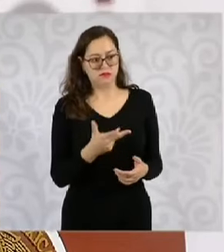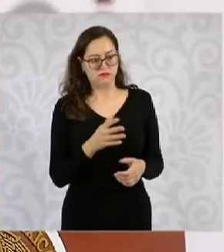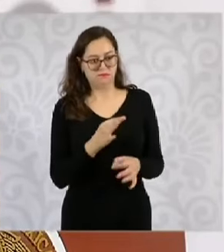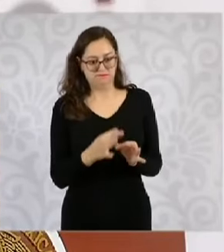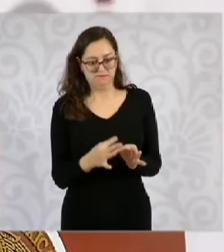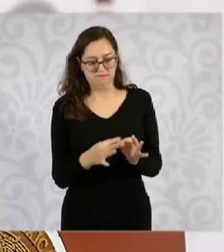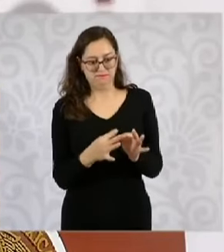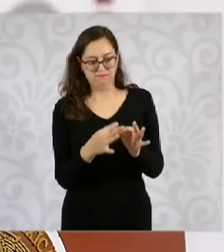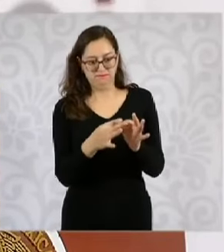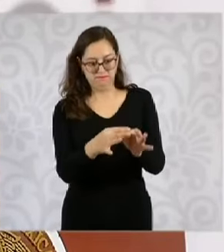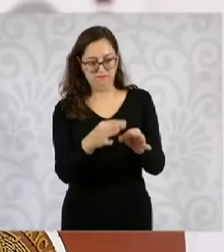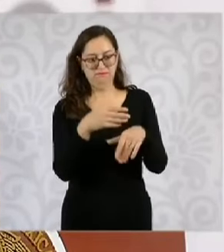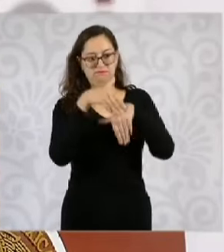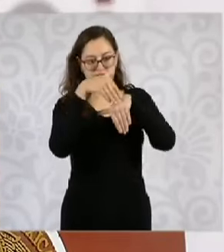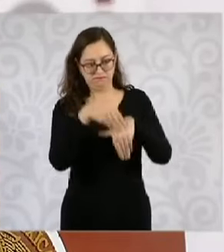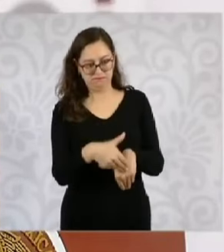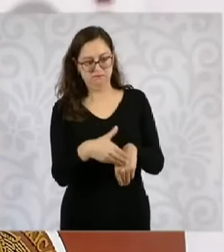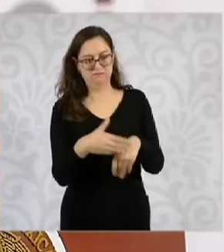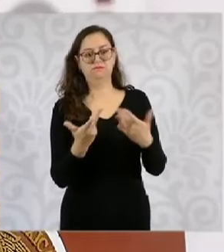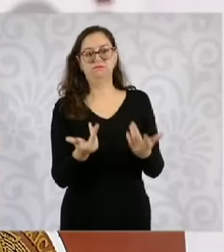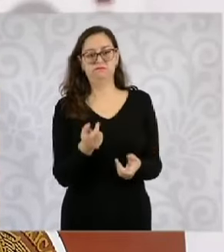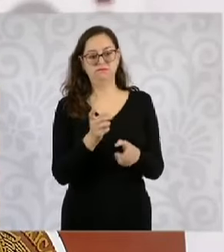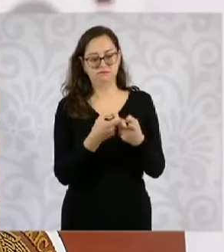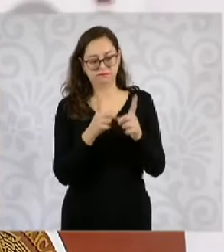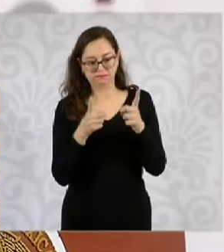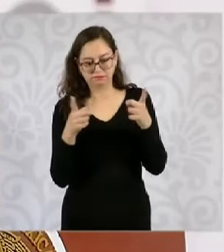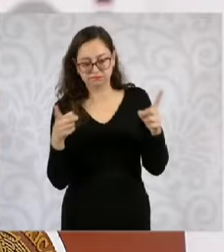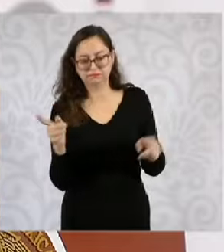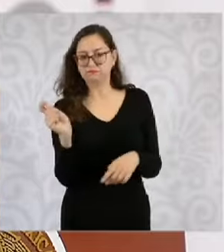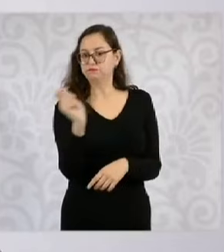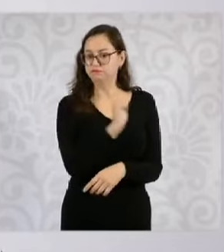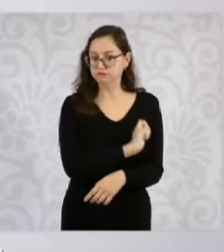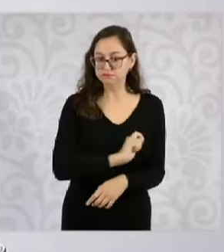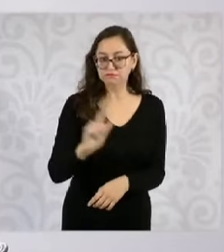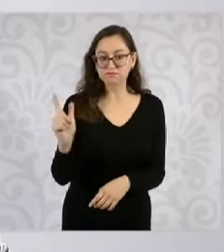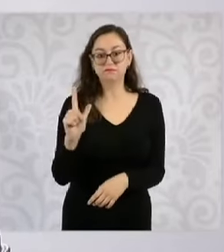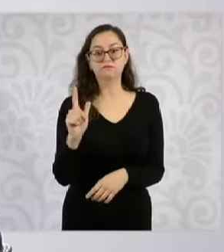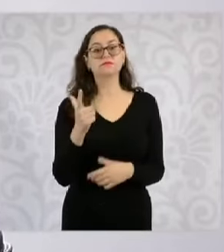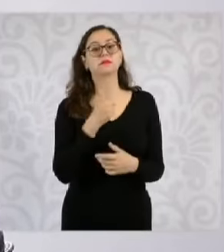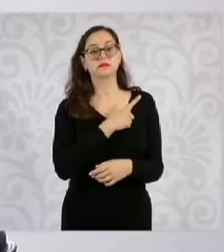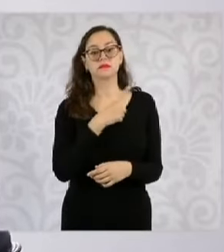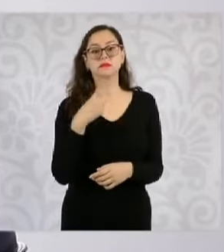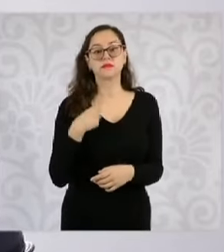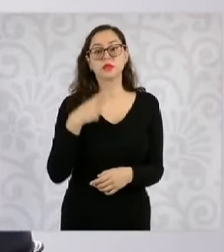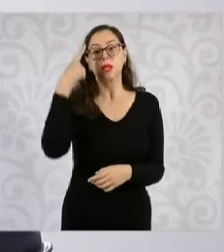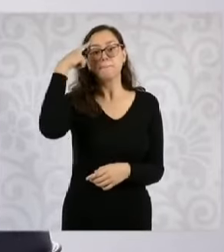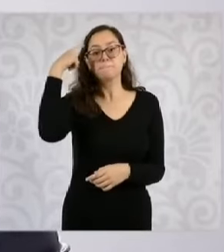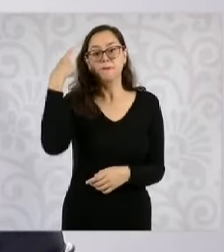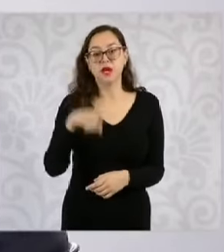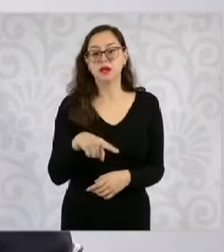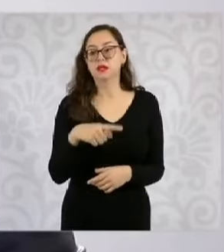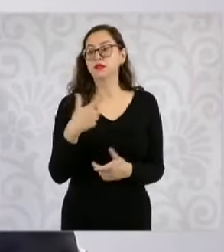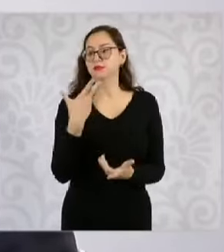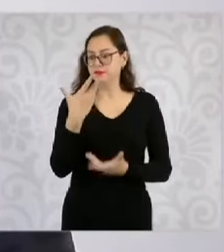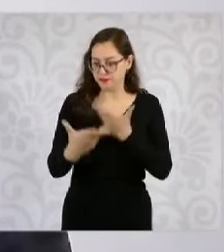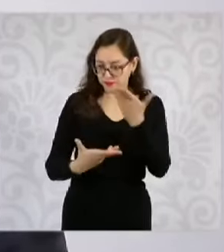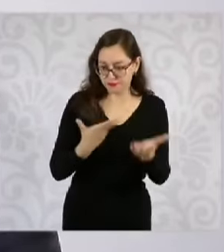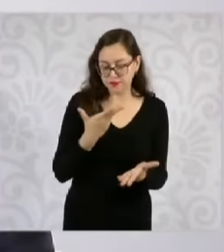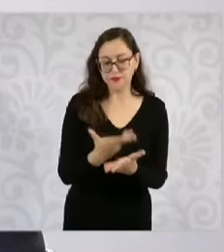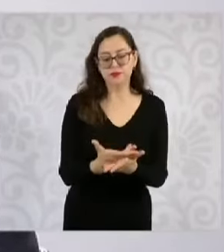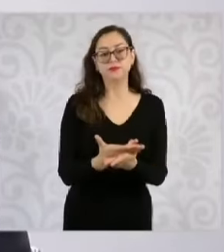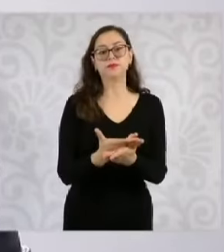permanencia, disciplina, desarrollo y profesionalismo dentro de la propia Secretaría, con el fin de servir en las tareas de seguridad de nuestro país.